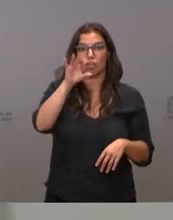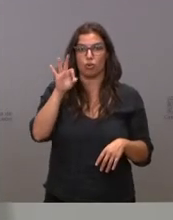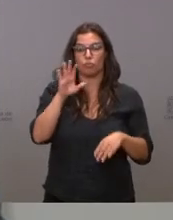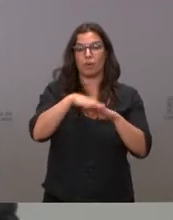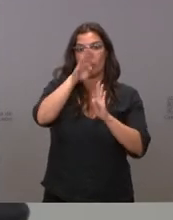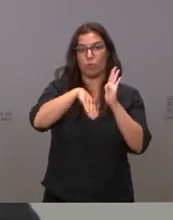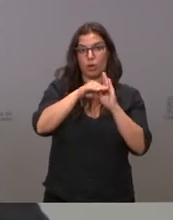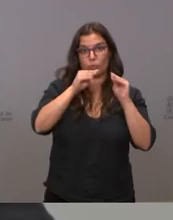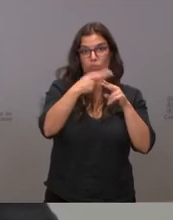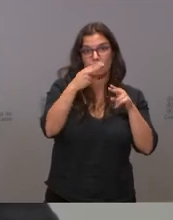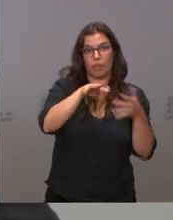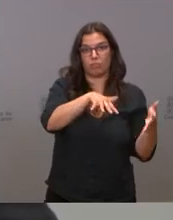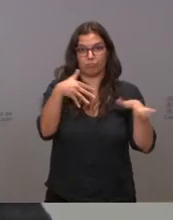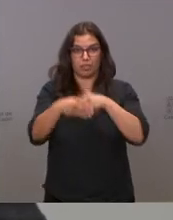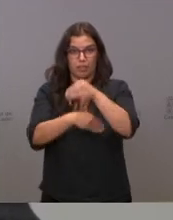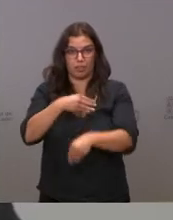programa de actividades culturales.